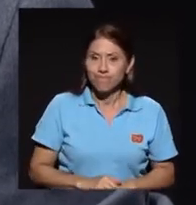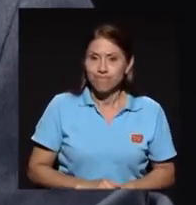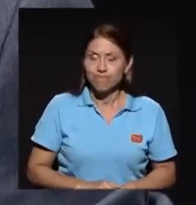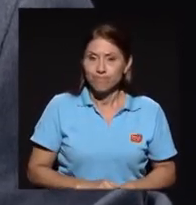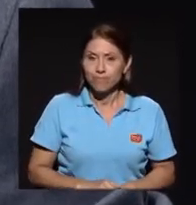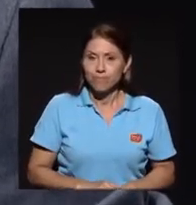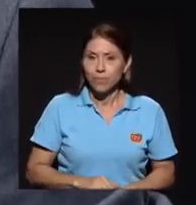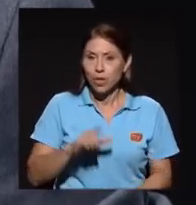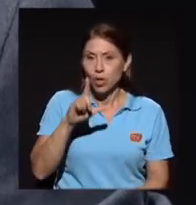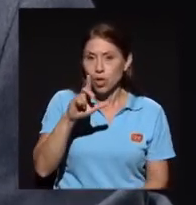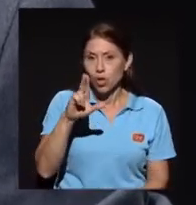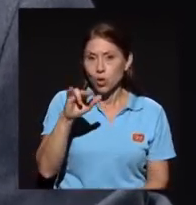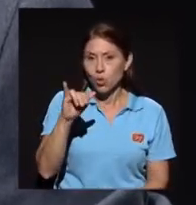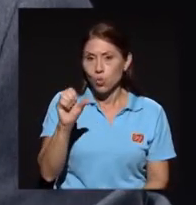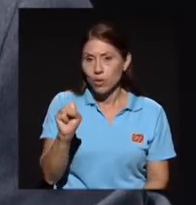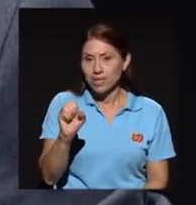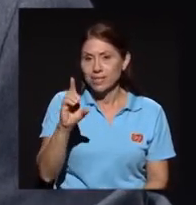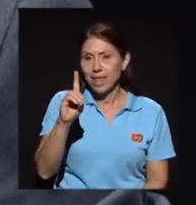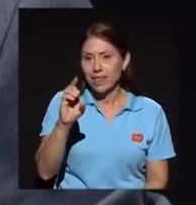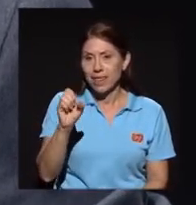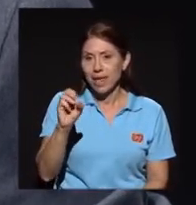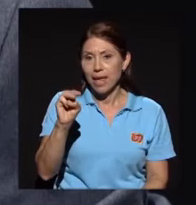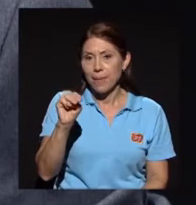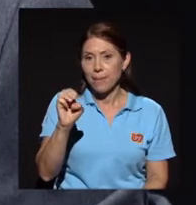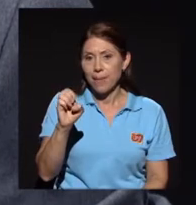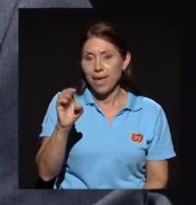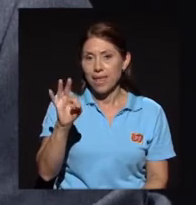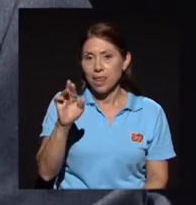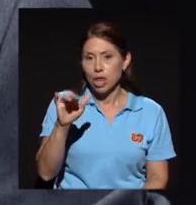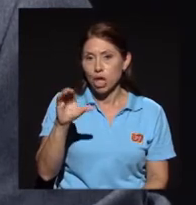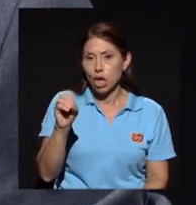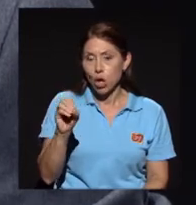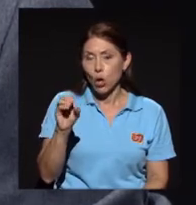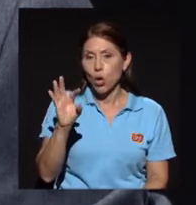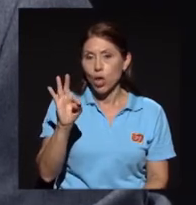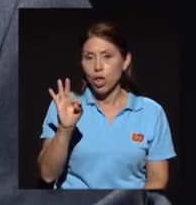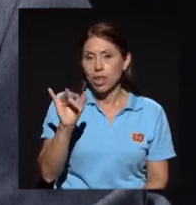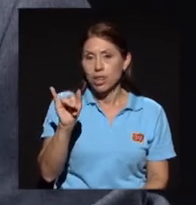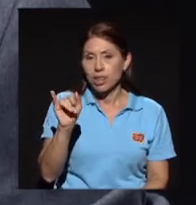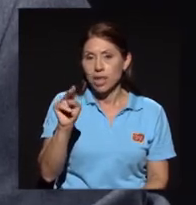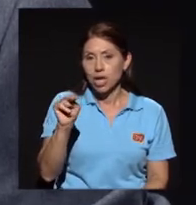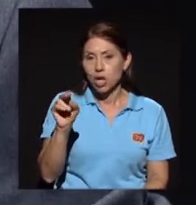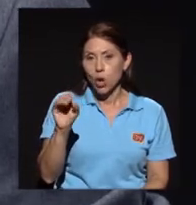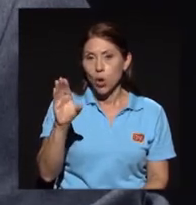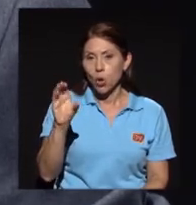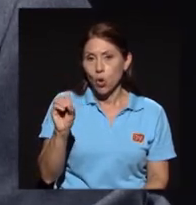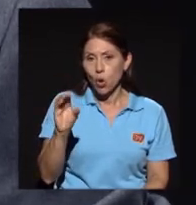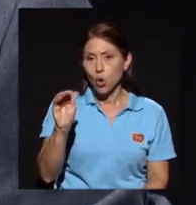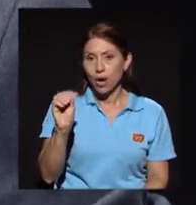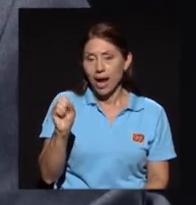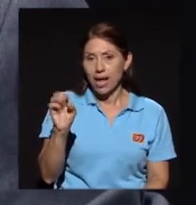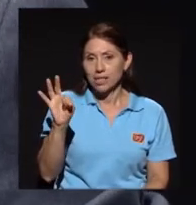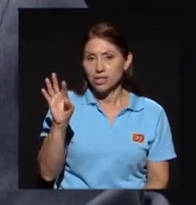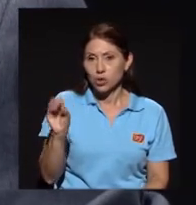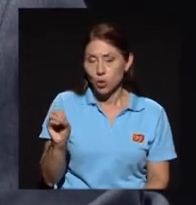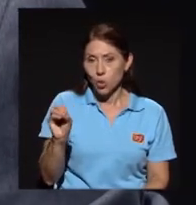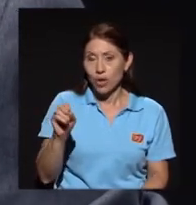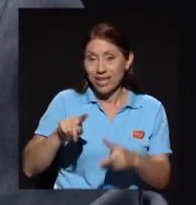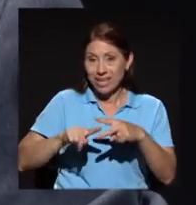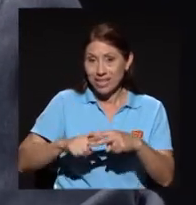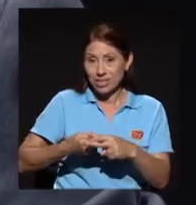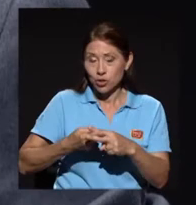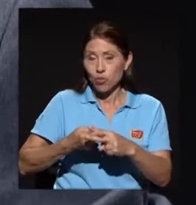Guilherme Chutinoco Castro, quien fue el que realmente inició, digamos, las tareas de la fundación de la